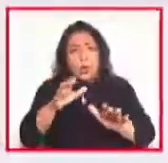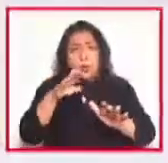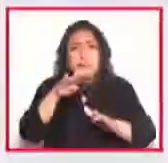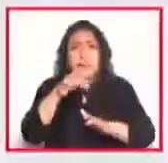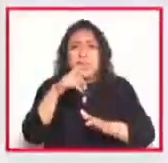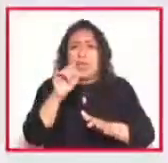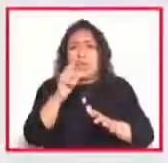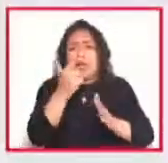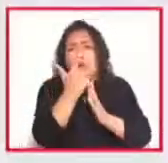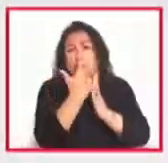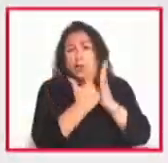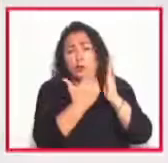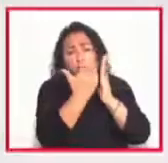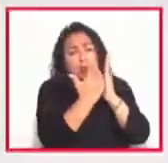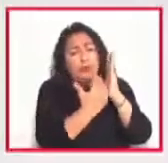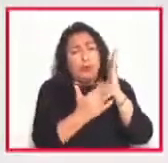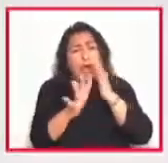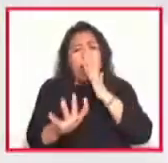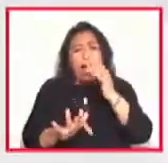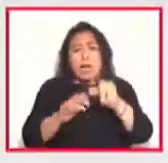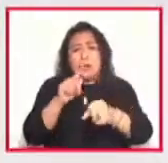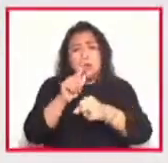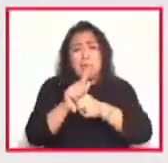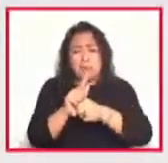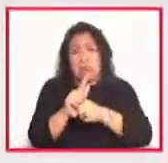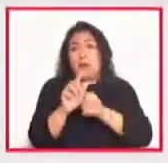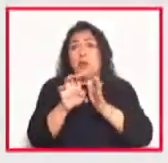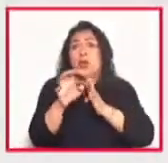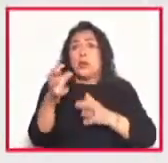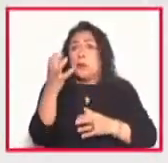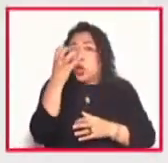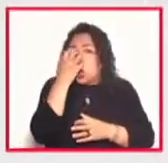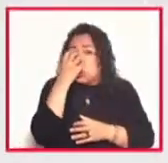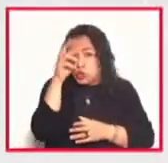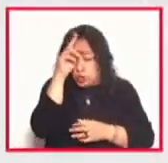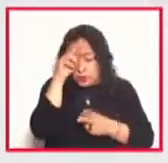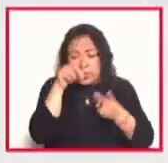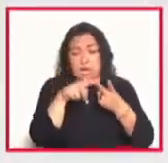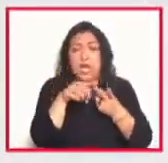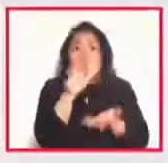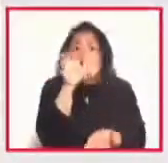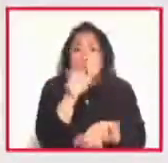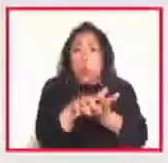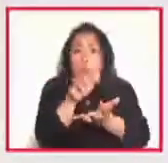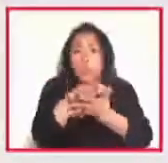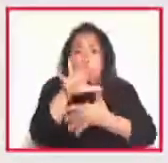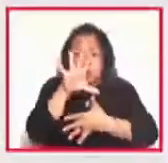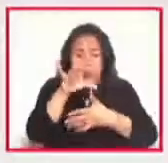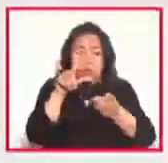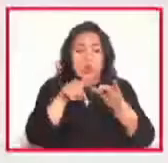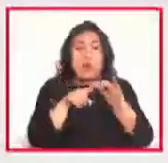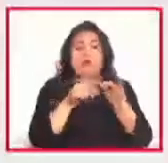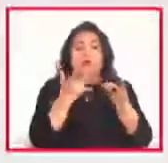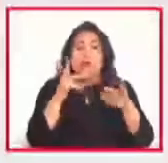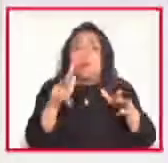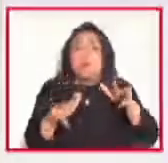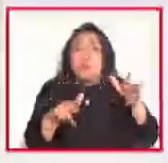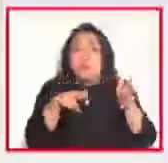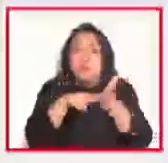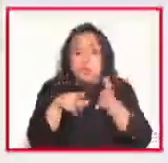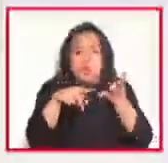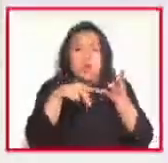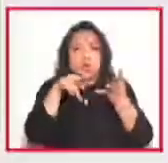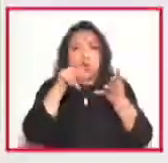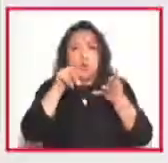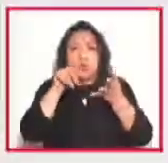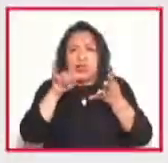una lista interminable de especies faunísticas como el oso hormiguero el cocodrilo americano la iguana negra la nutria de río el ocelote